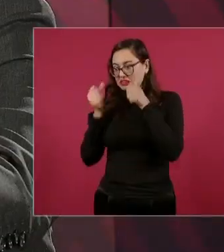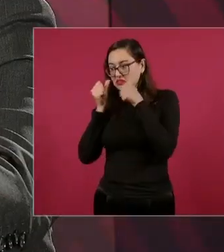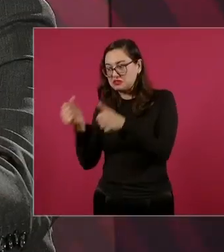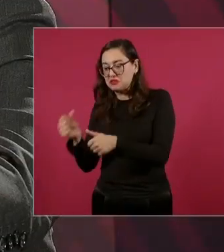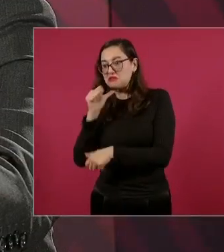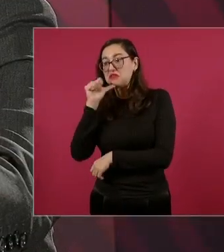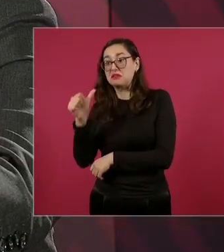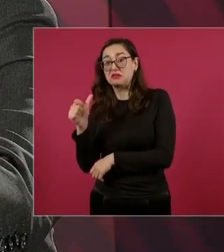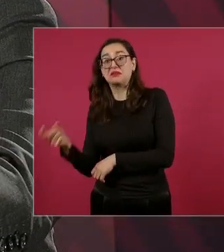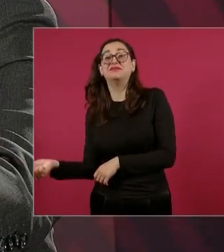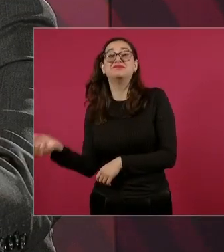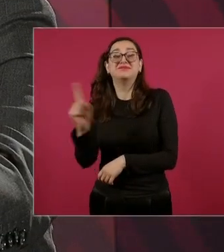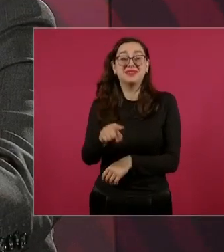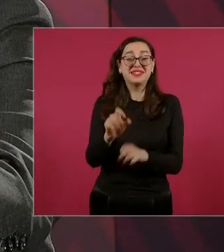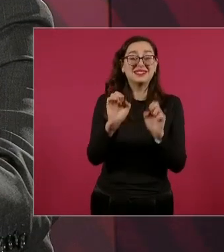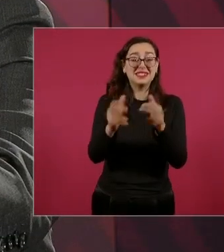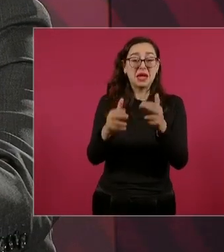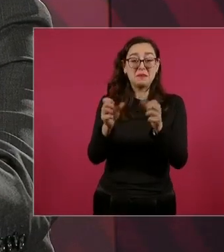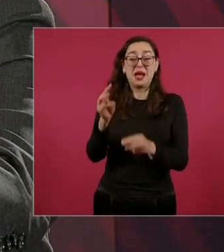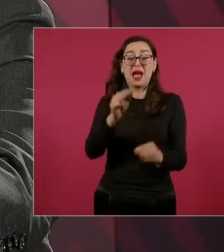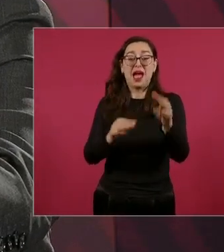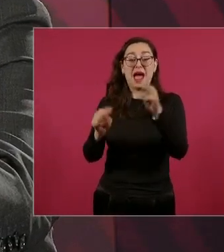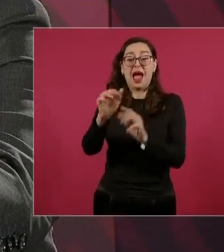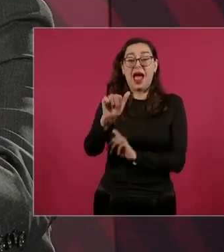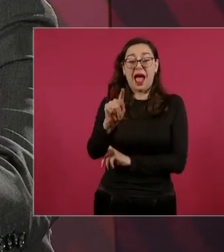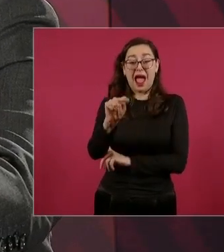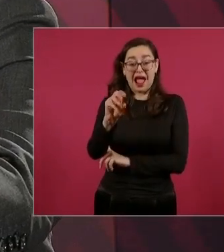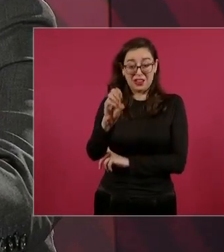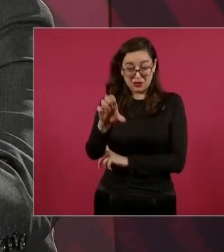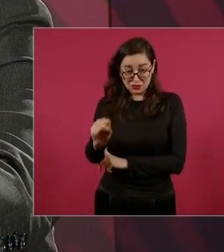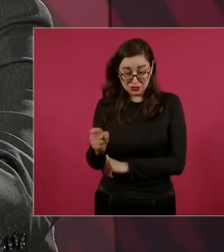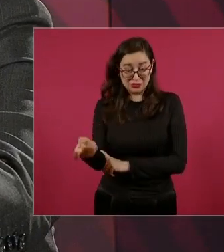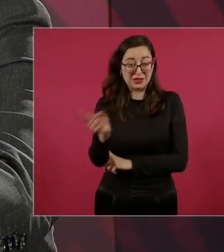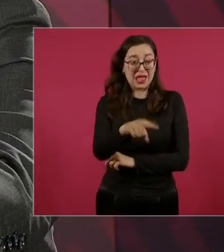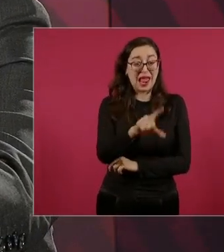y más olvidada que la lacandona.